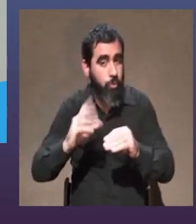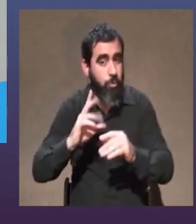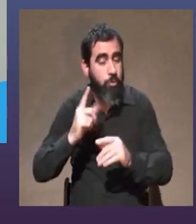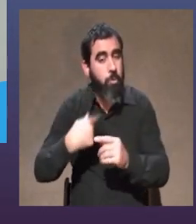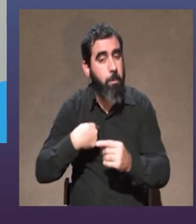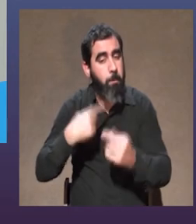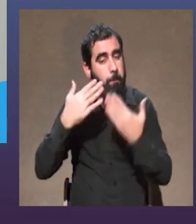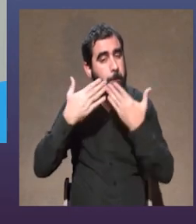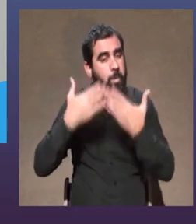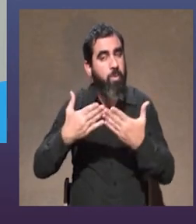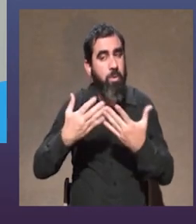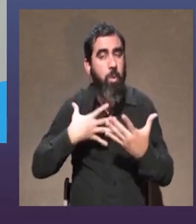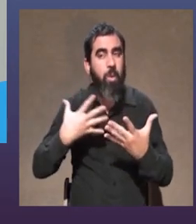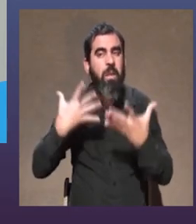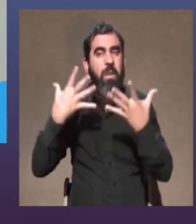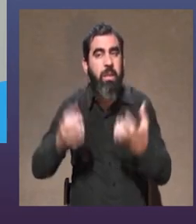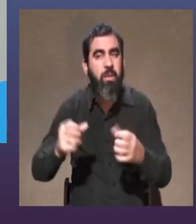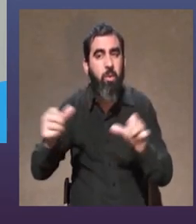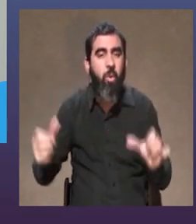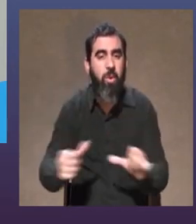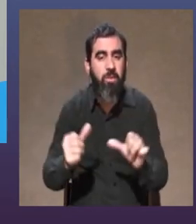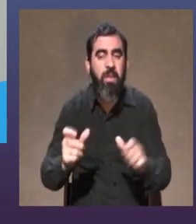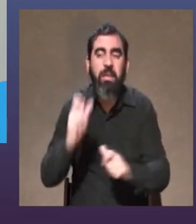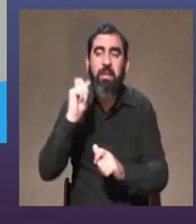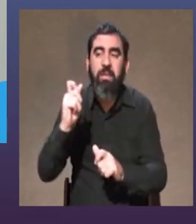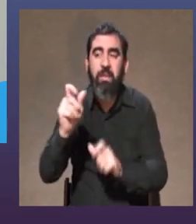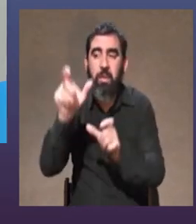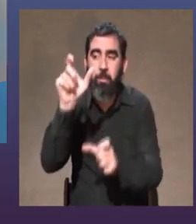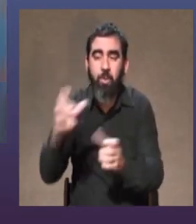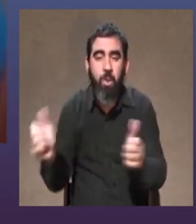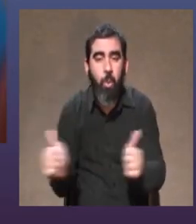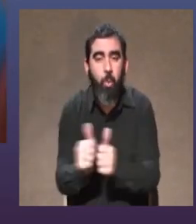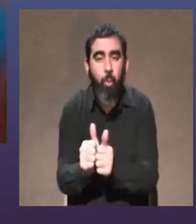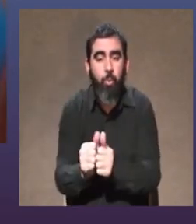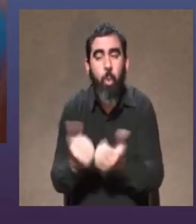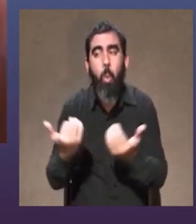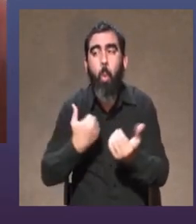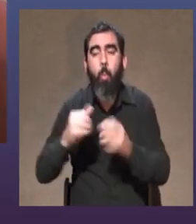imponerme la pregunta ¿qué quiero hacer con quiénes y cómo?